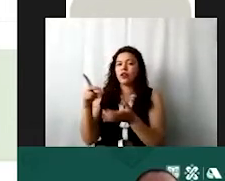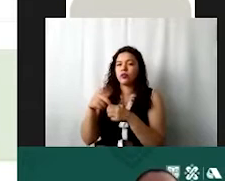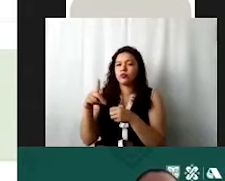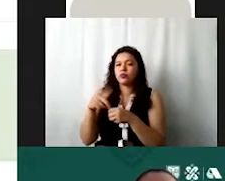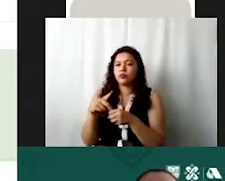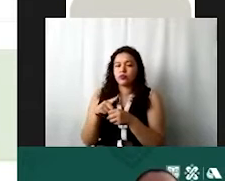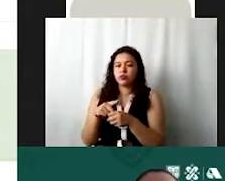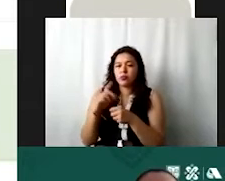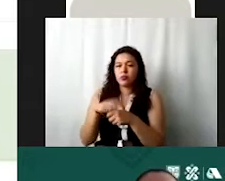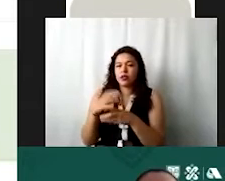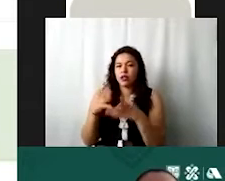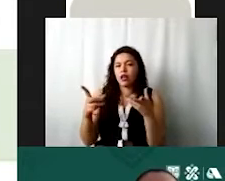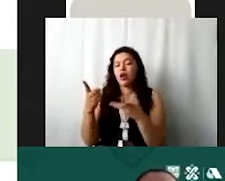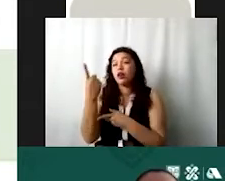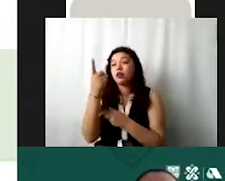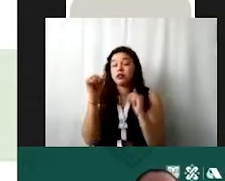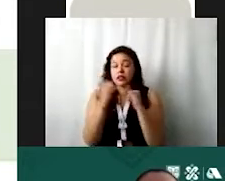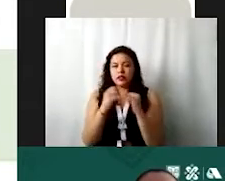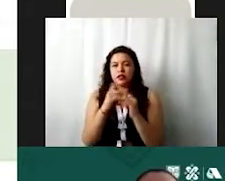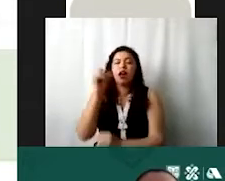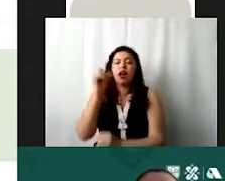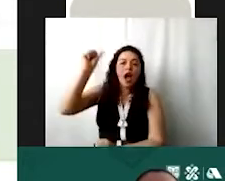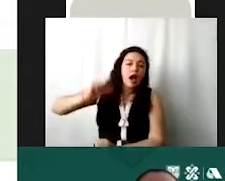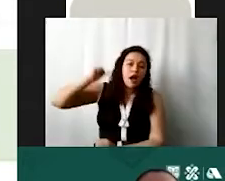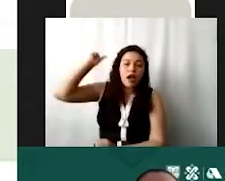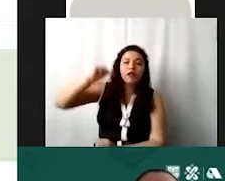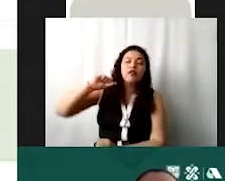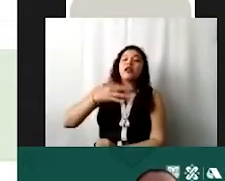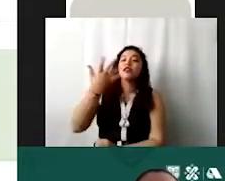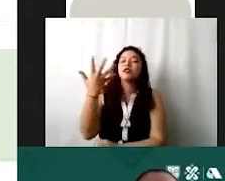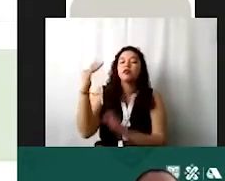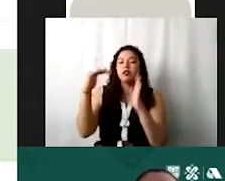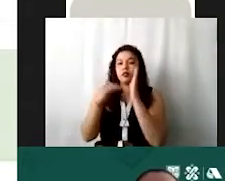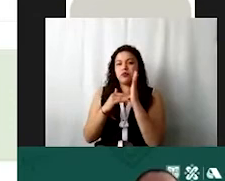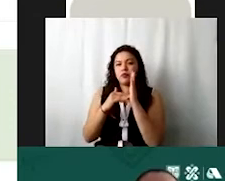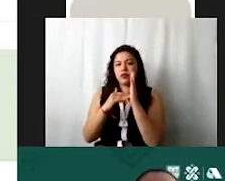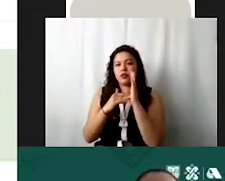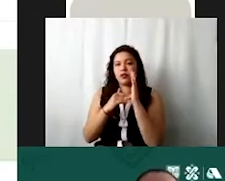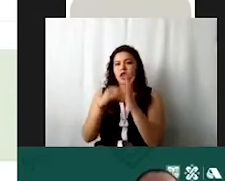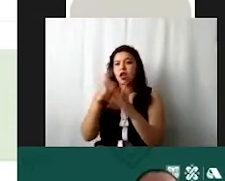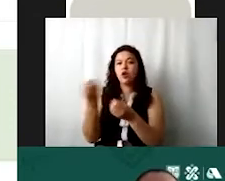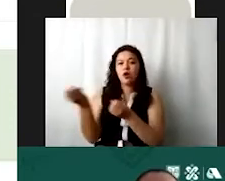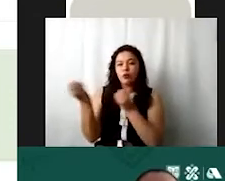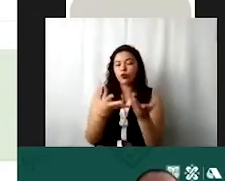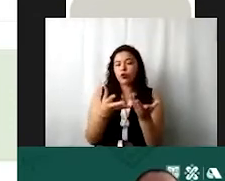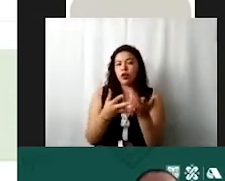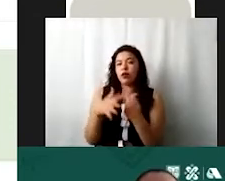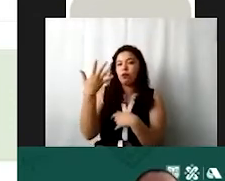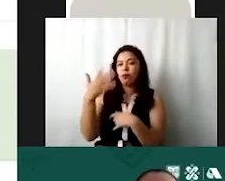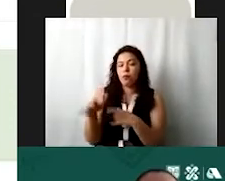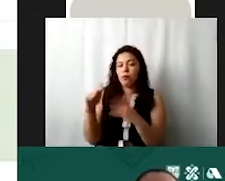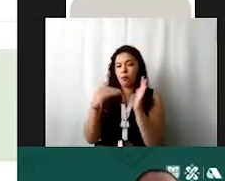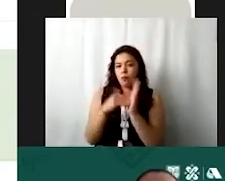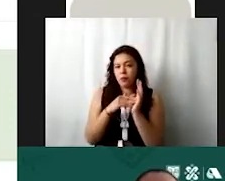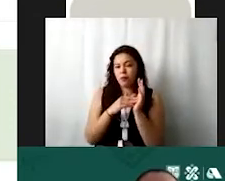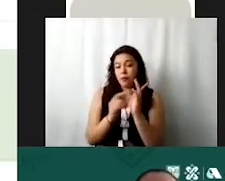sola institución. Vamos a suponer que en el mes de abril le otorgan 50 mil pesos a una. Entonces a esos 10 mil le van a sumar los 50.